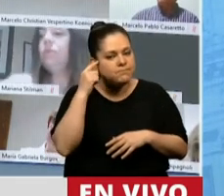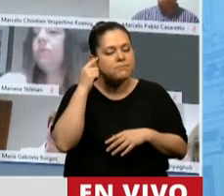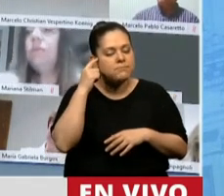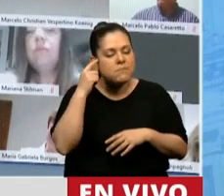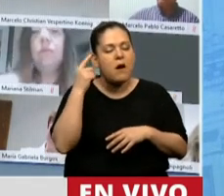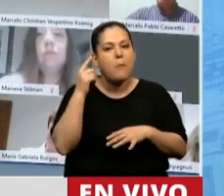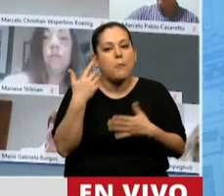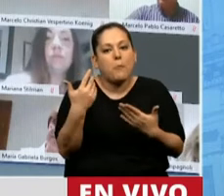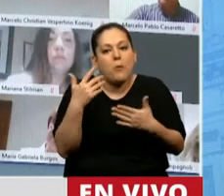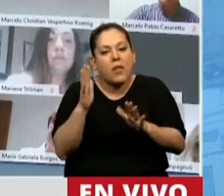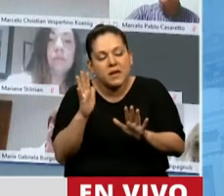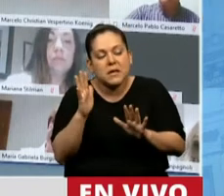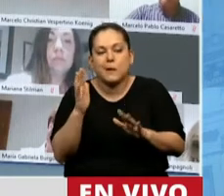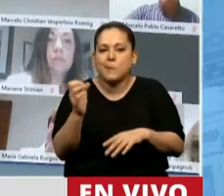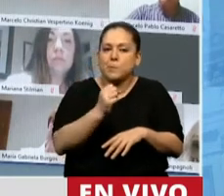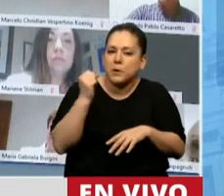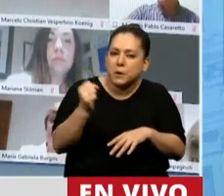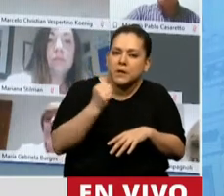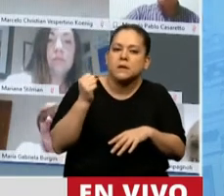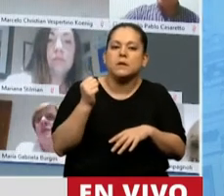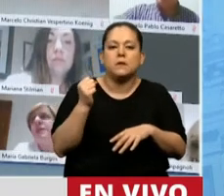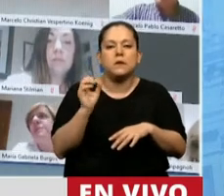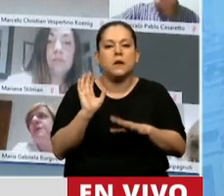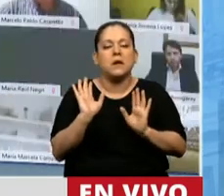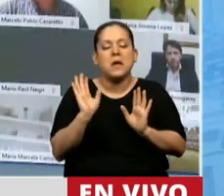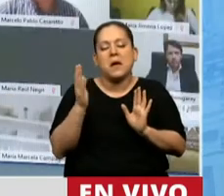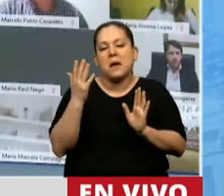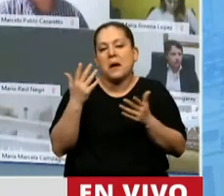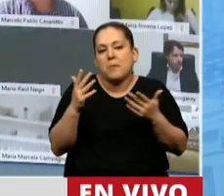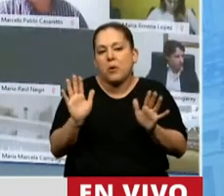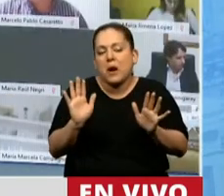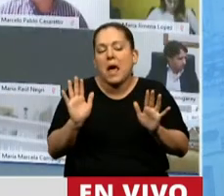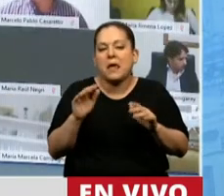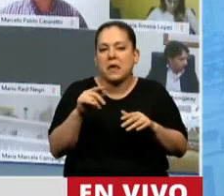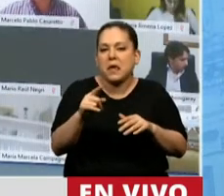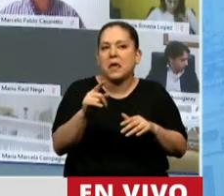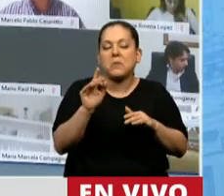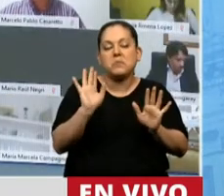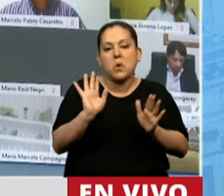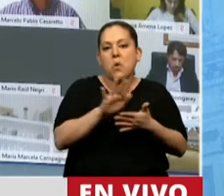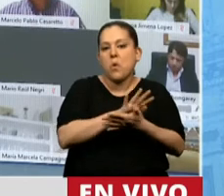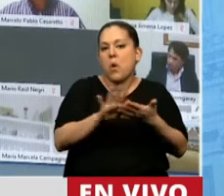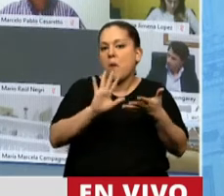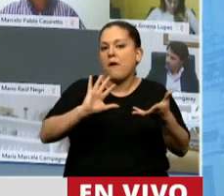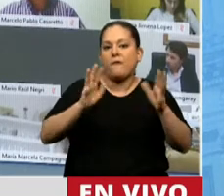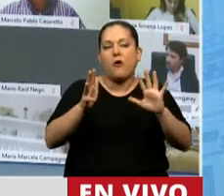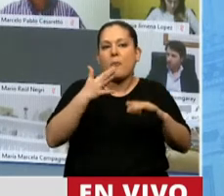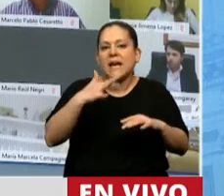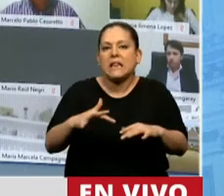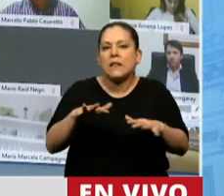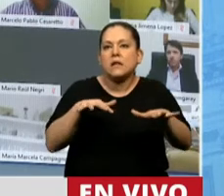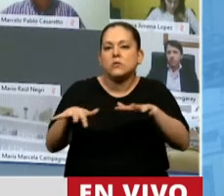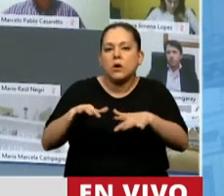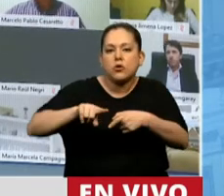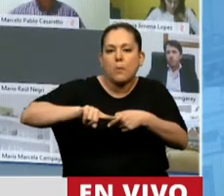relevante y por ahí marcar un mojón en una nueva forma de entender la política,